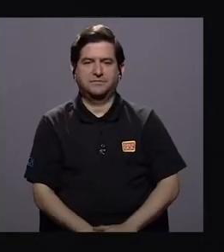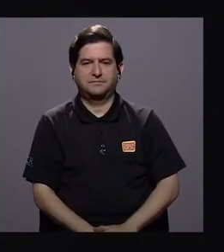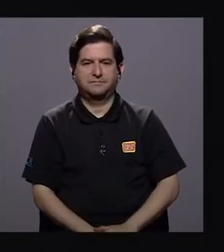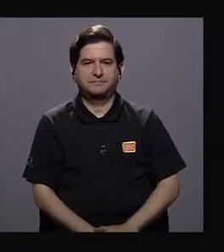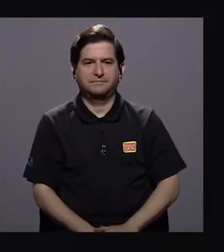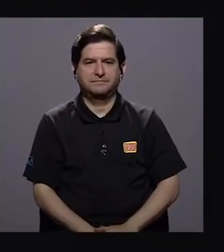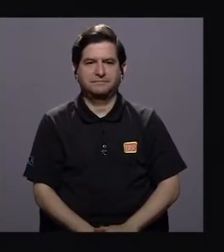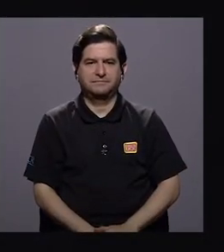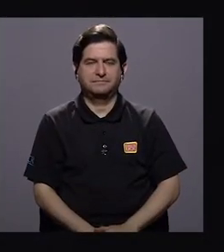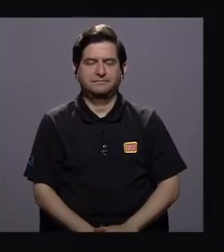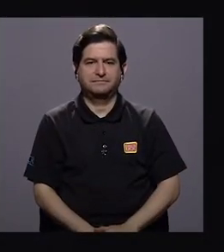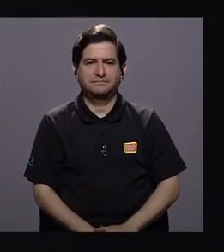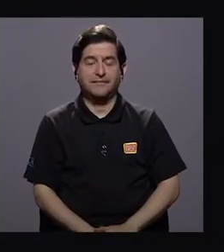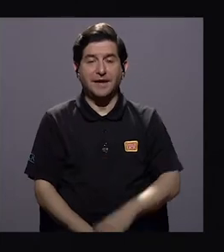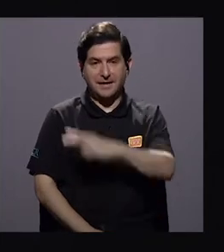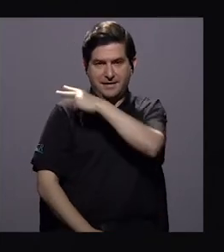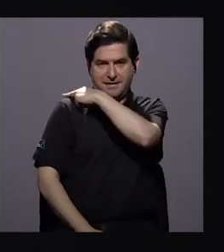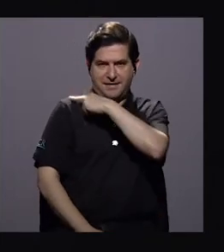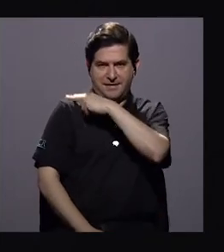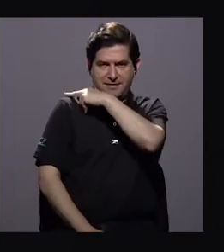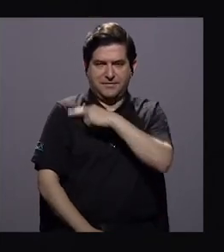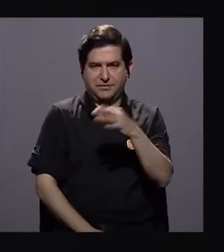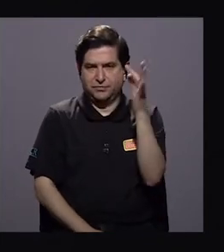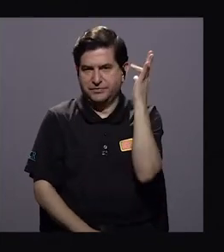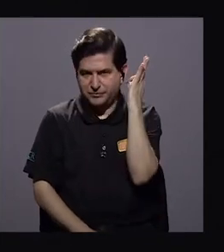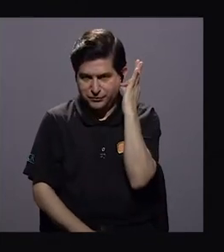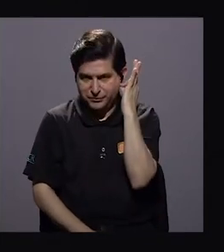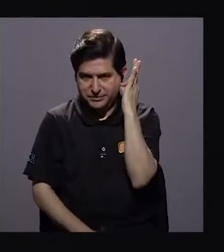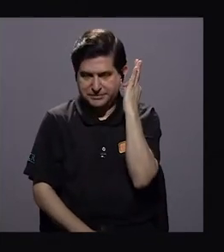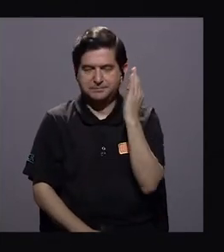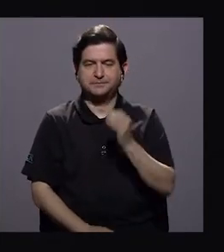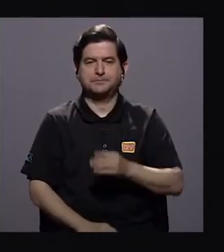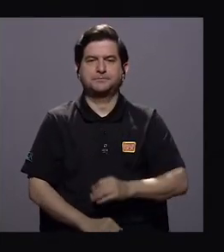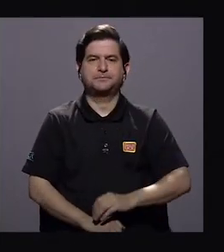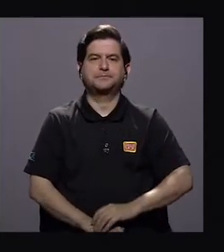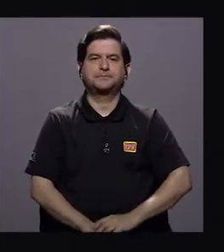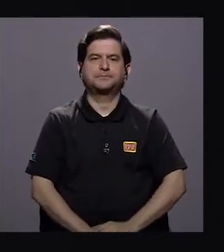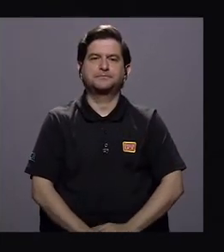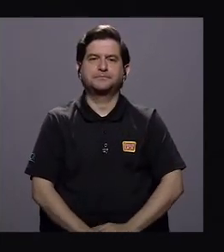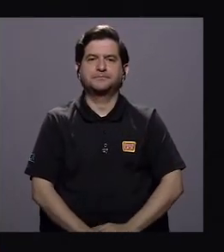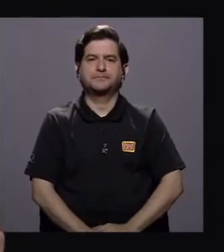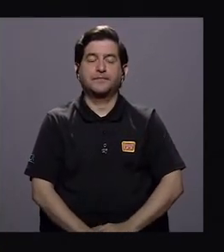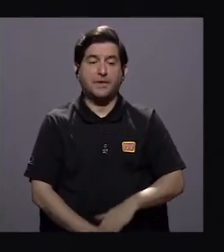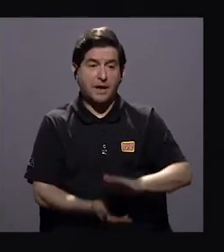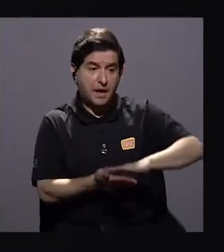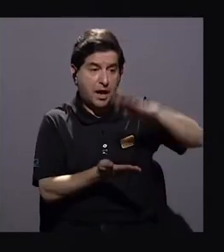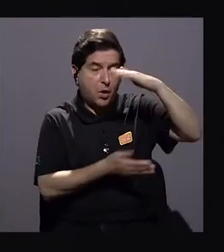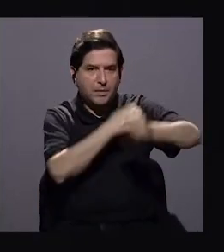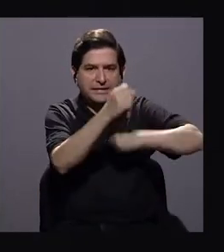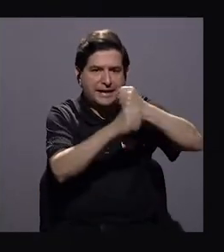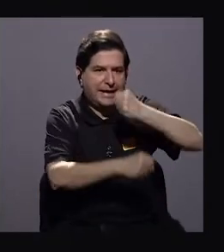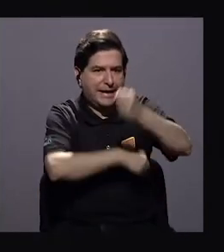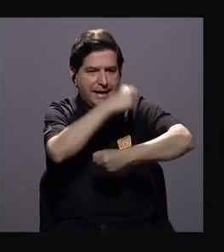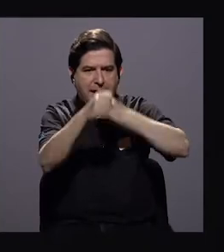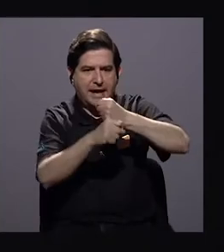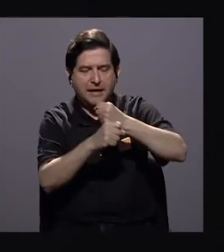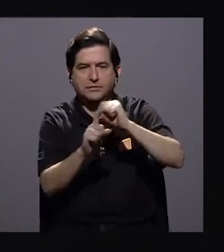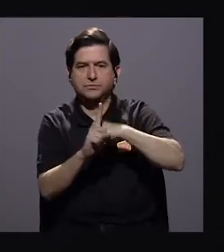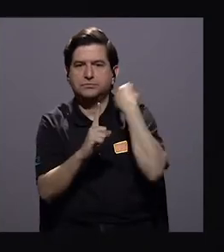Rodolfo, las jefaturas femeninas aumentan año con año.